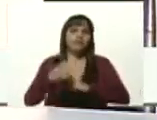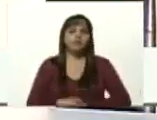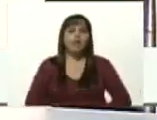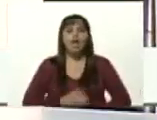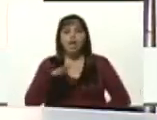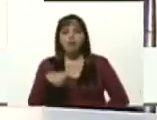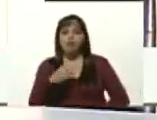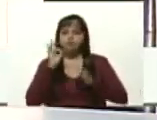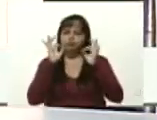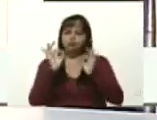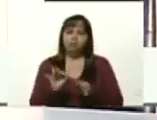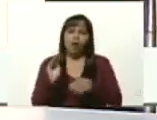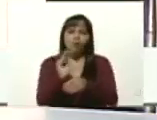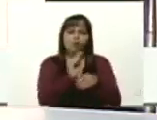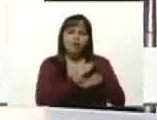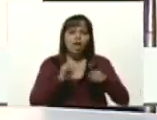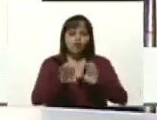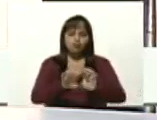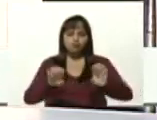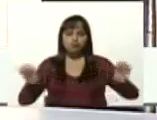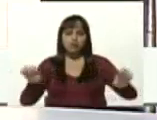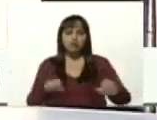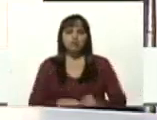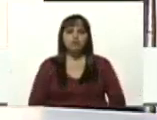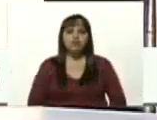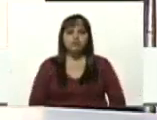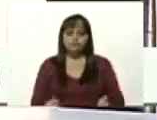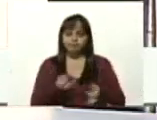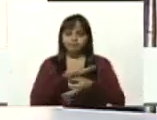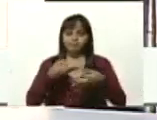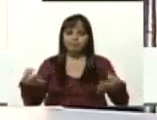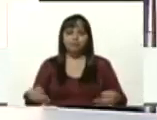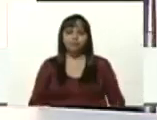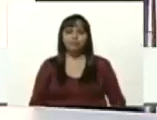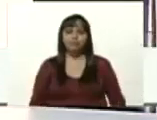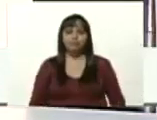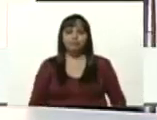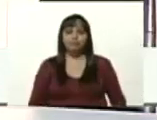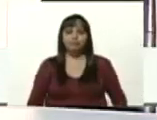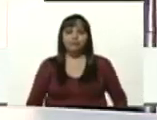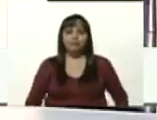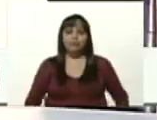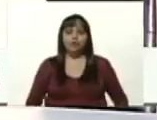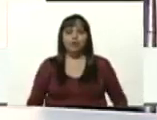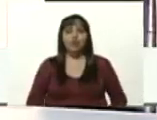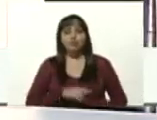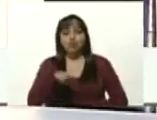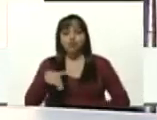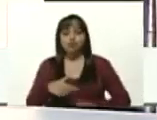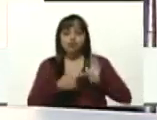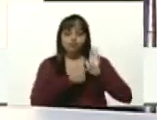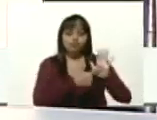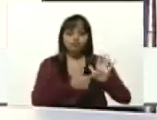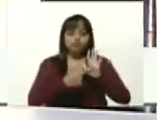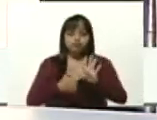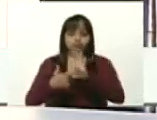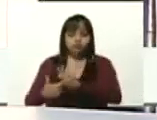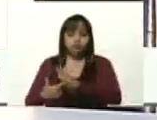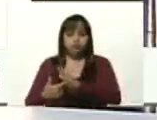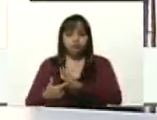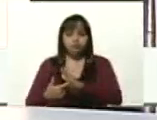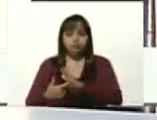garantizar una educación de calidad nosotros estamos presentando para su